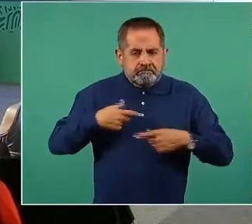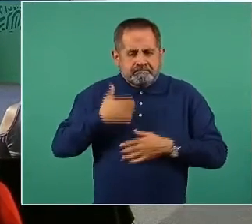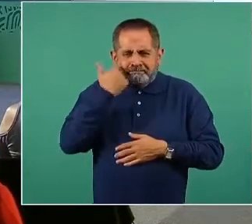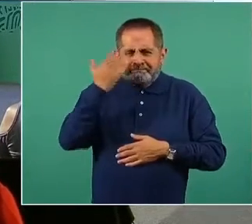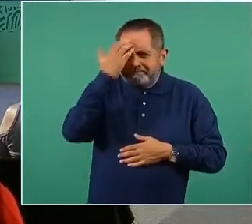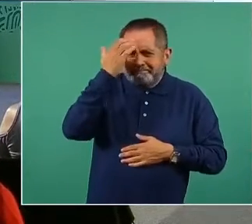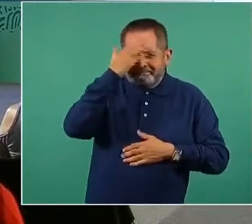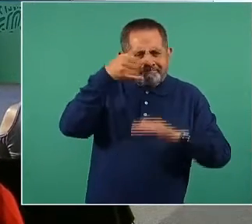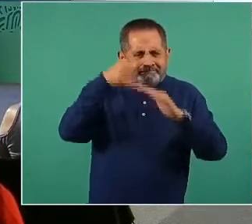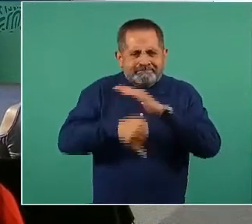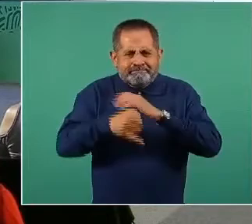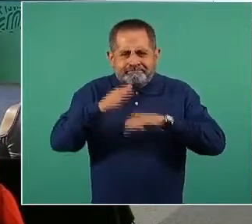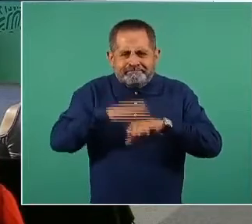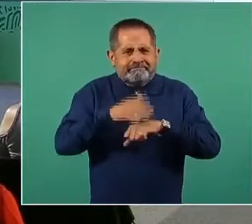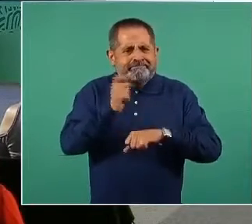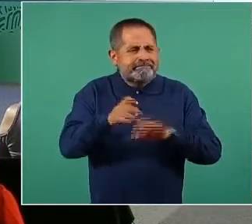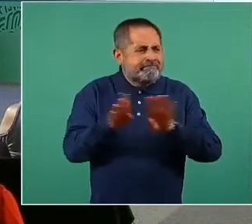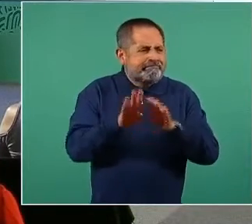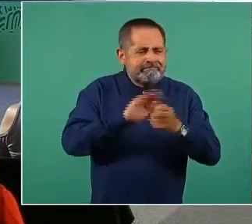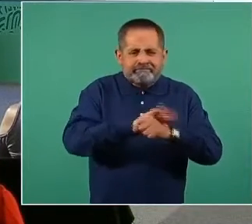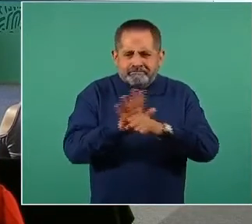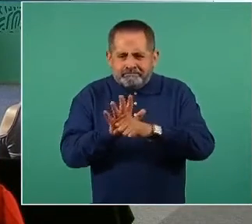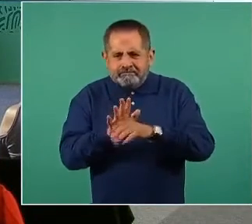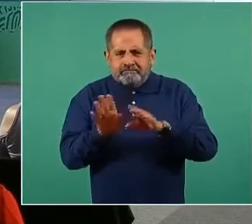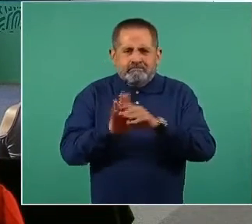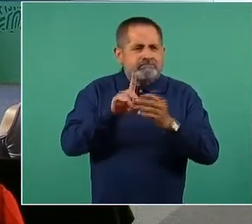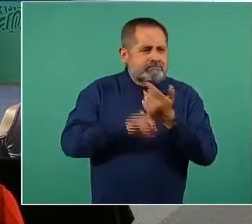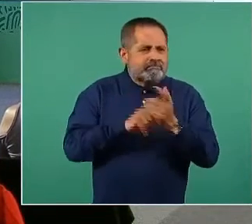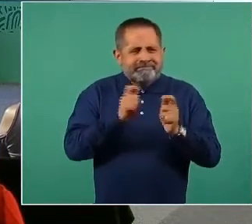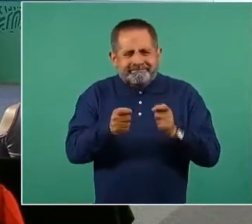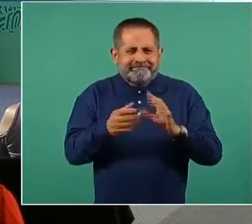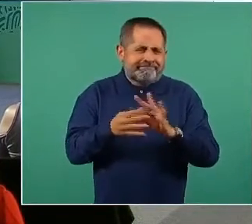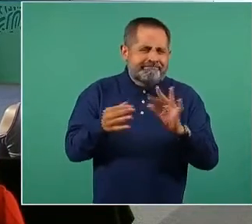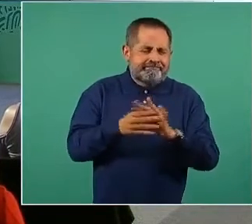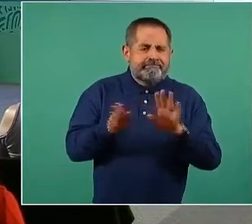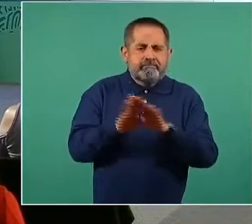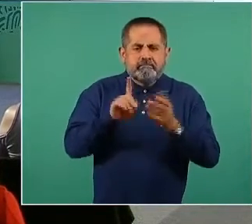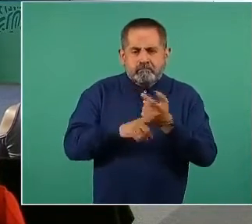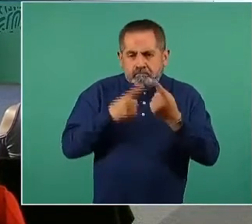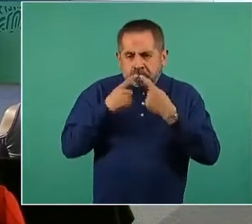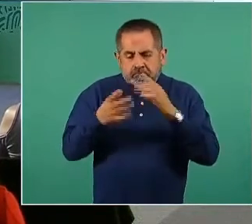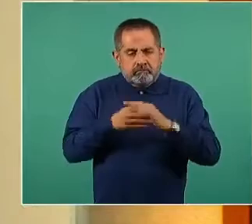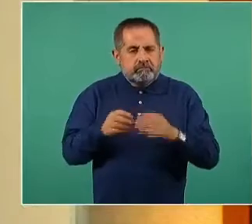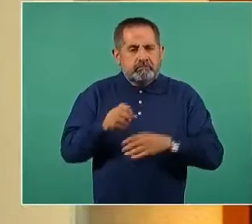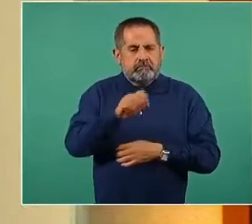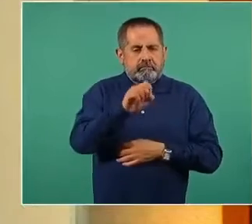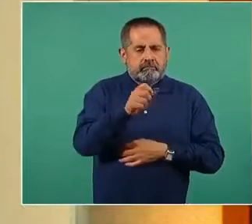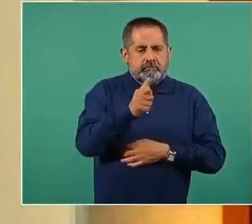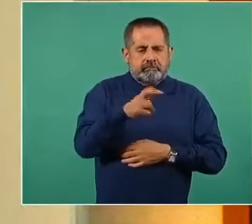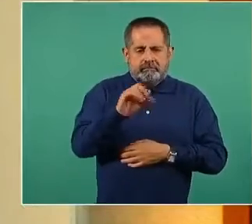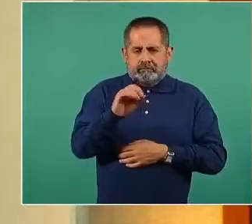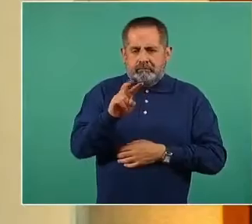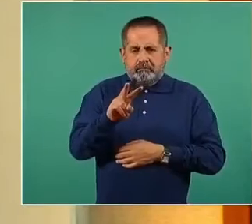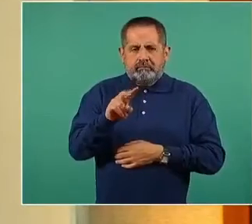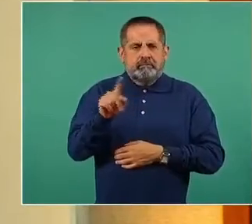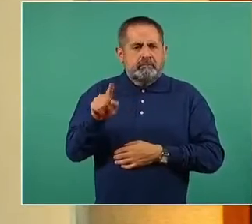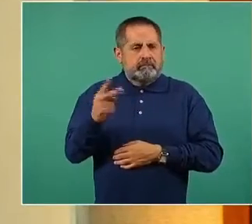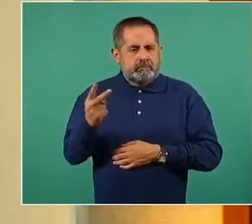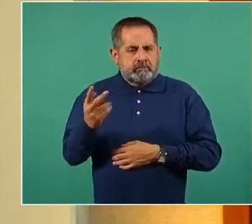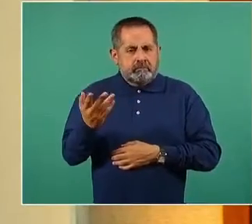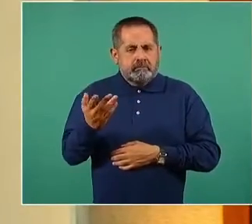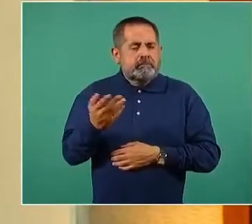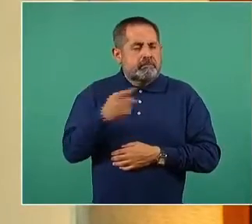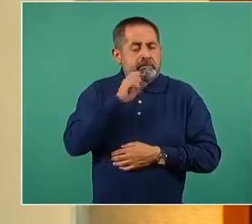conociendo lo que significa el coronavirus y la enfermedad que causa el virus SARS-CoV-2. También